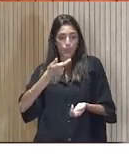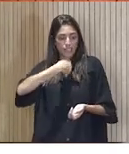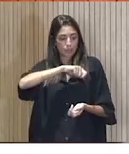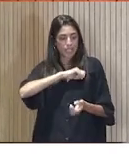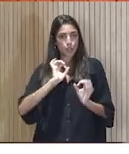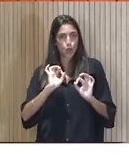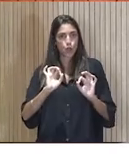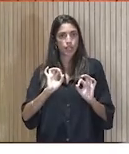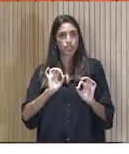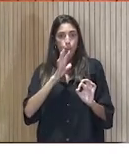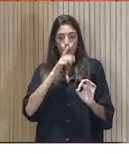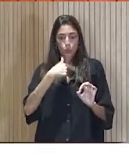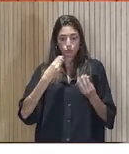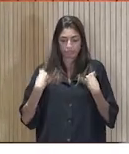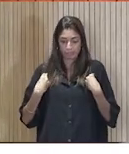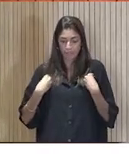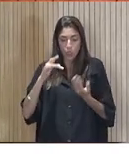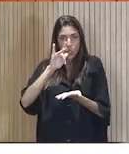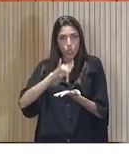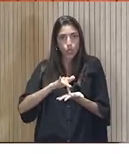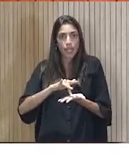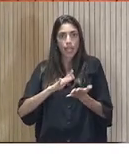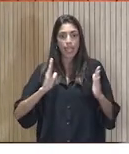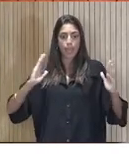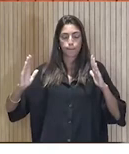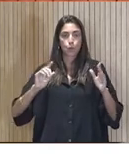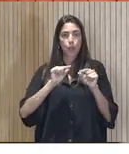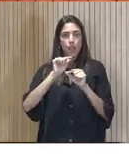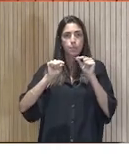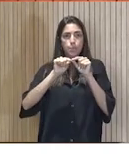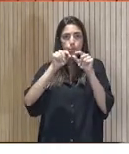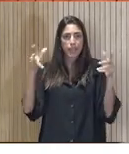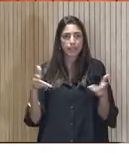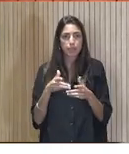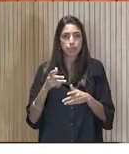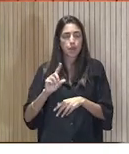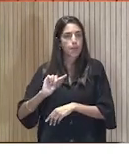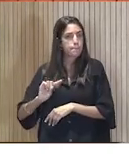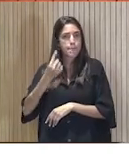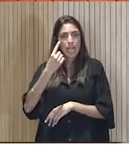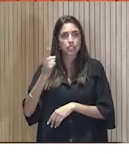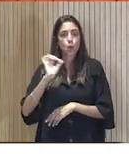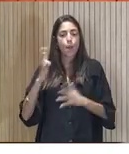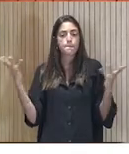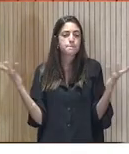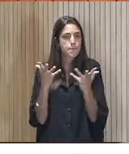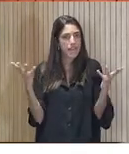Lo hemos vivido. En pandemias, en las mayores pandemias que ha habido, en las mayores emergencias en el mundo,